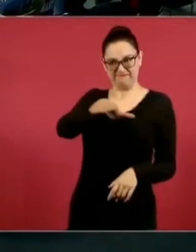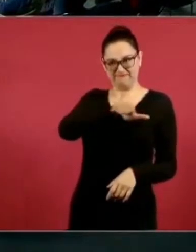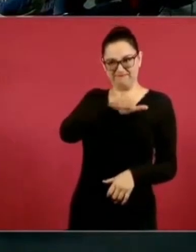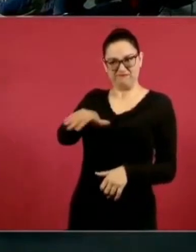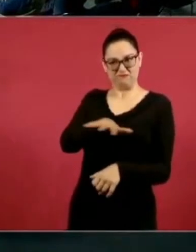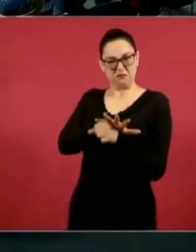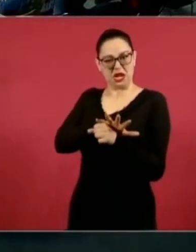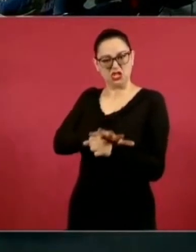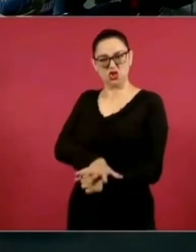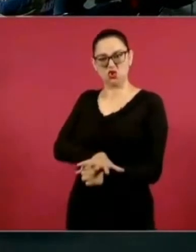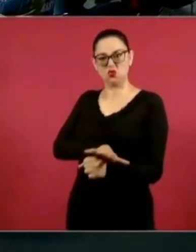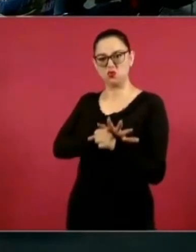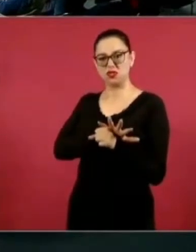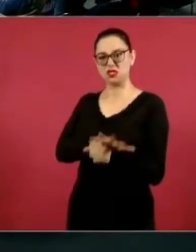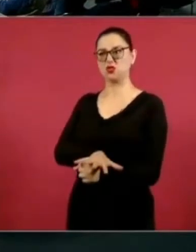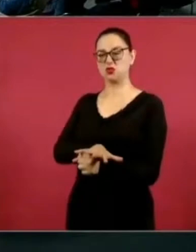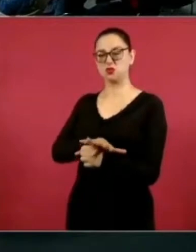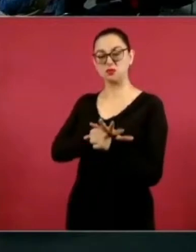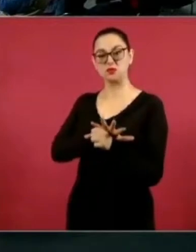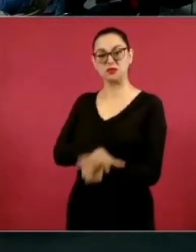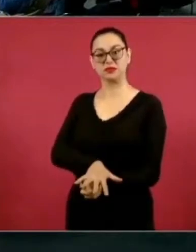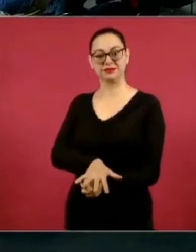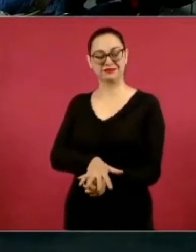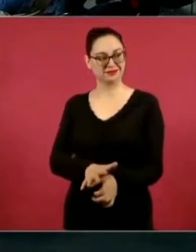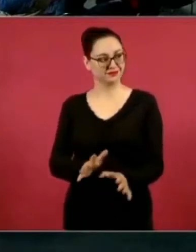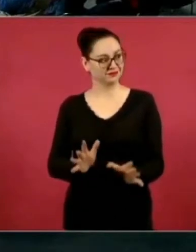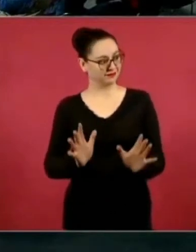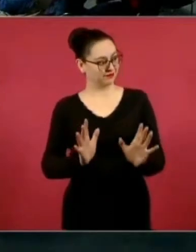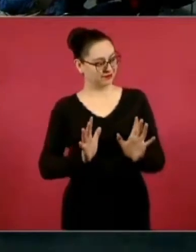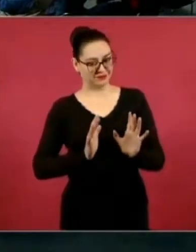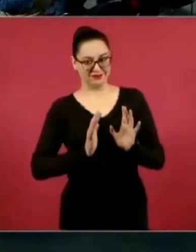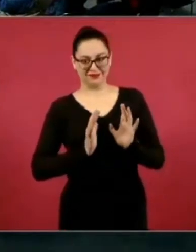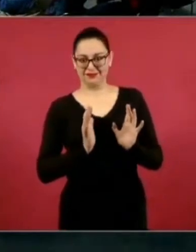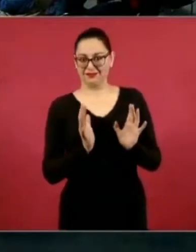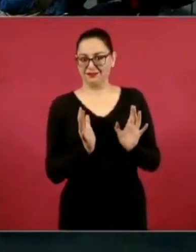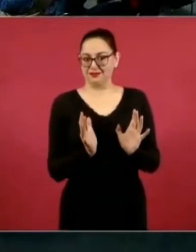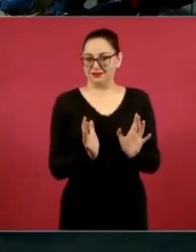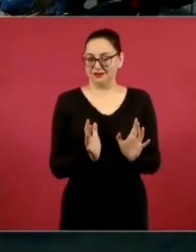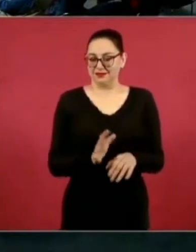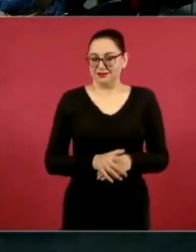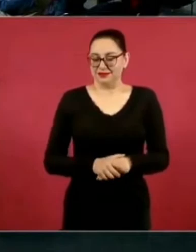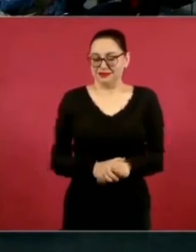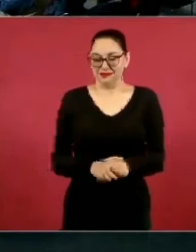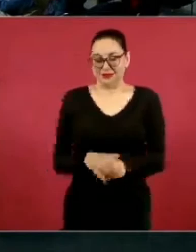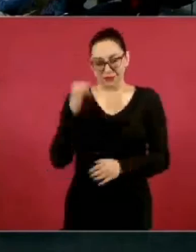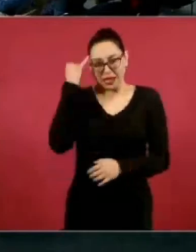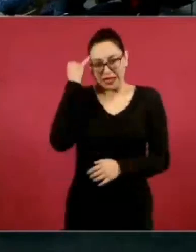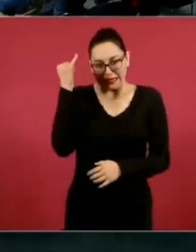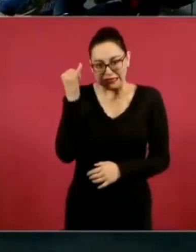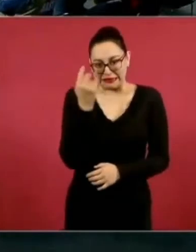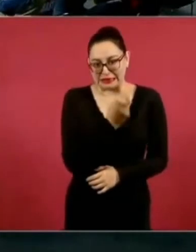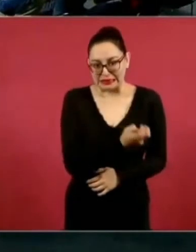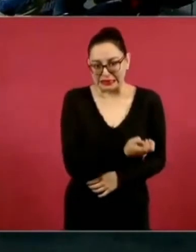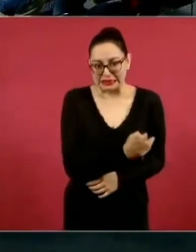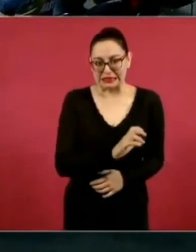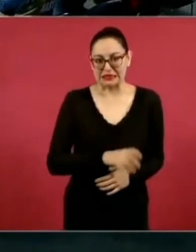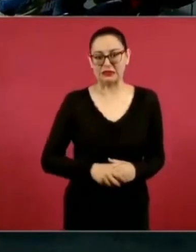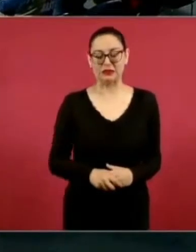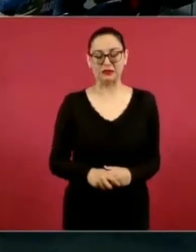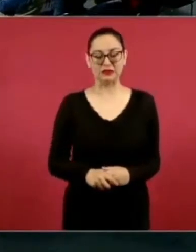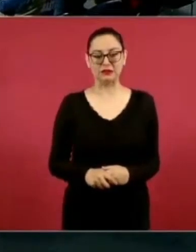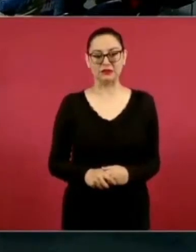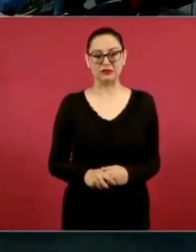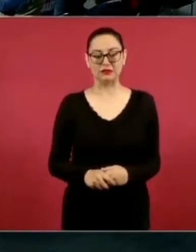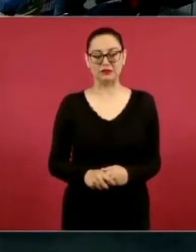pero imagínense, ¿por qué no pones la tabla de nuevo